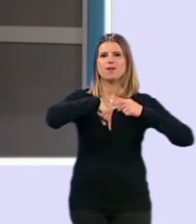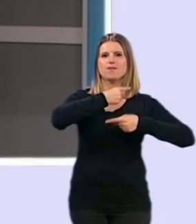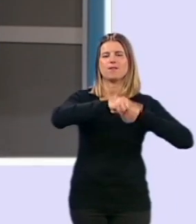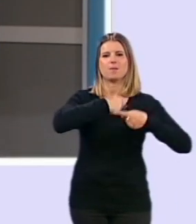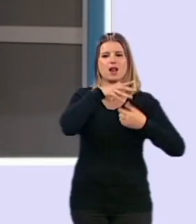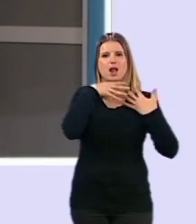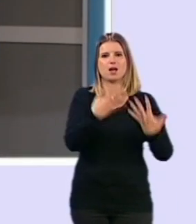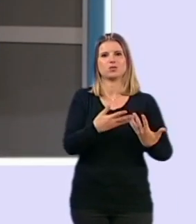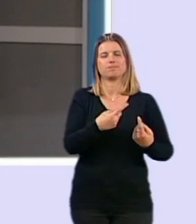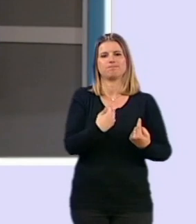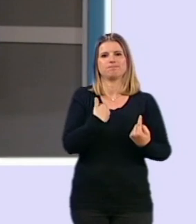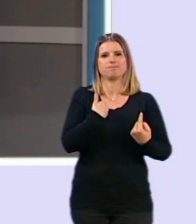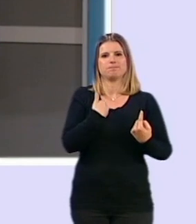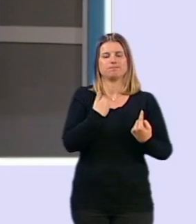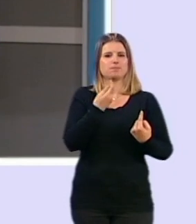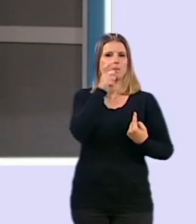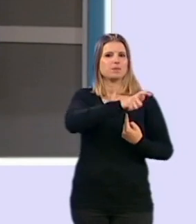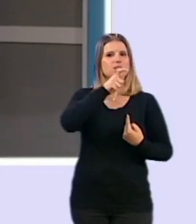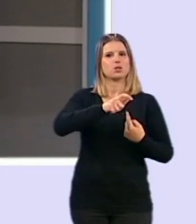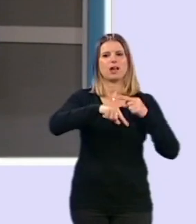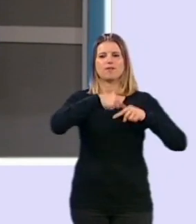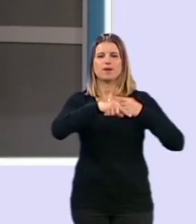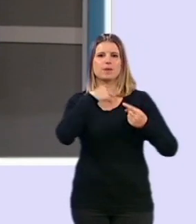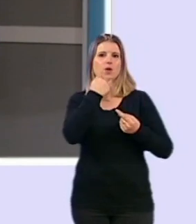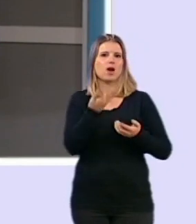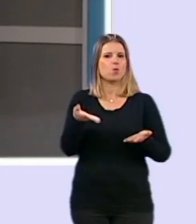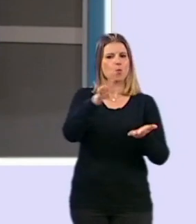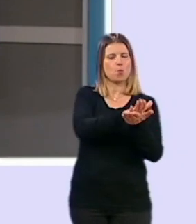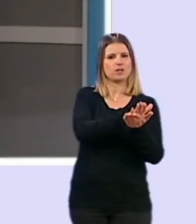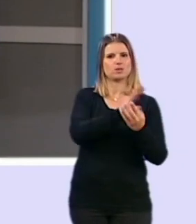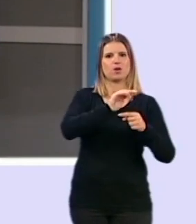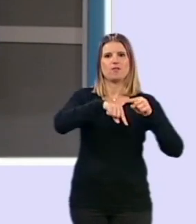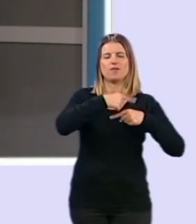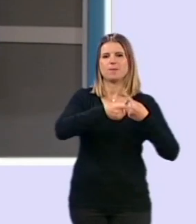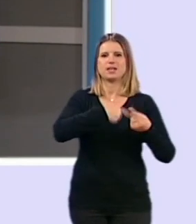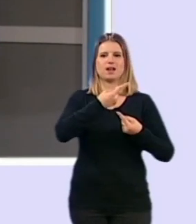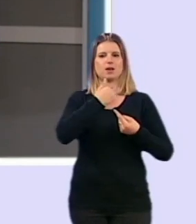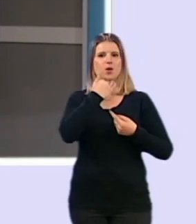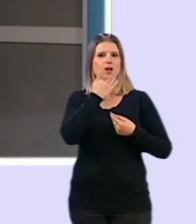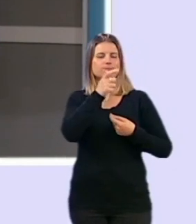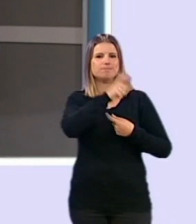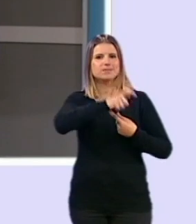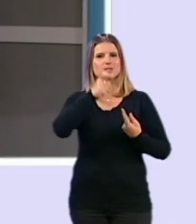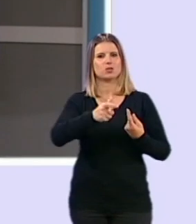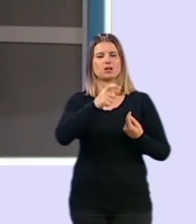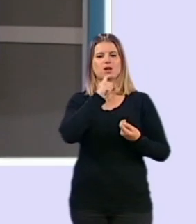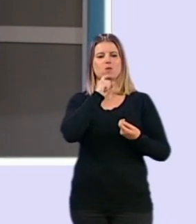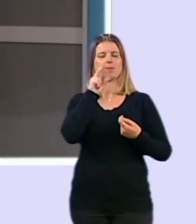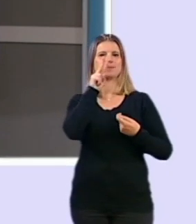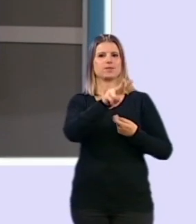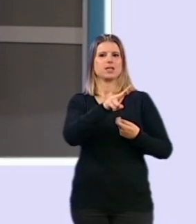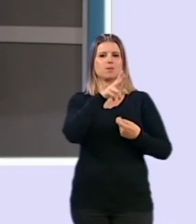sufriendo estos días por la pérdida de algún familiar, así como a todos aquellos familiares que también están pendientes de la evolución de